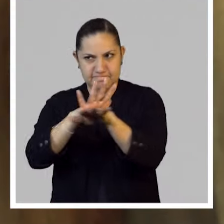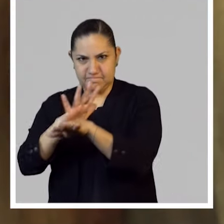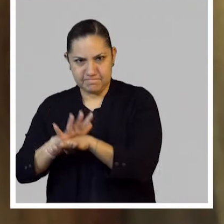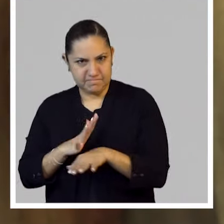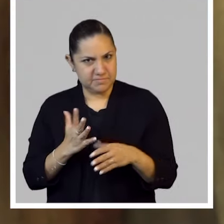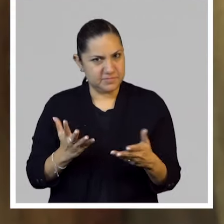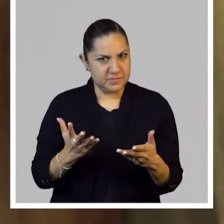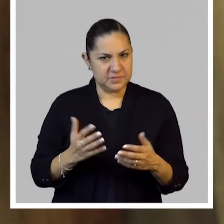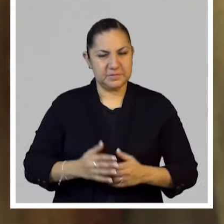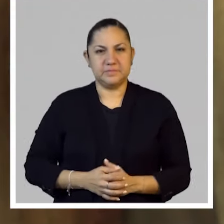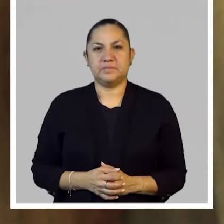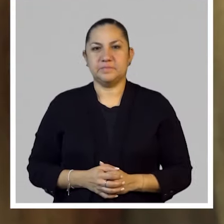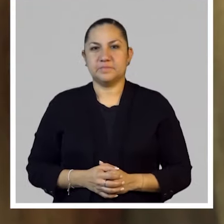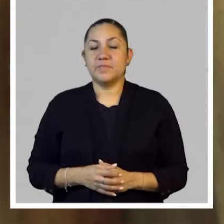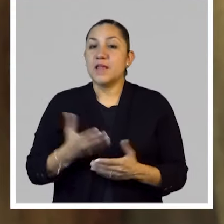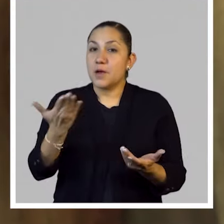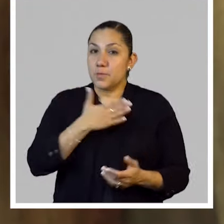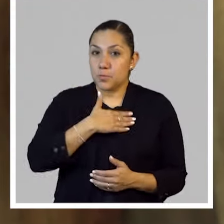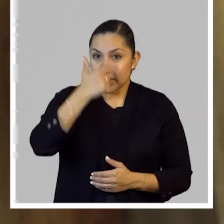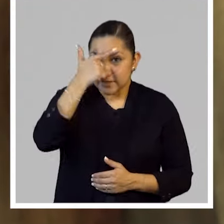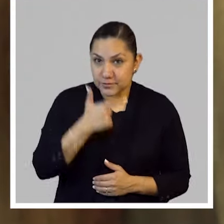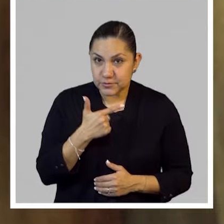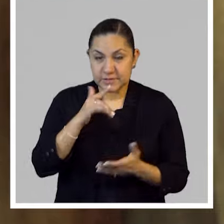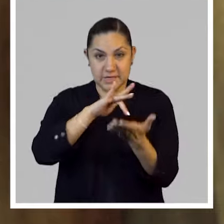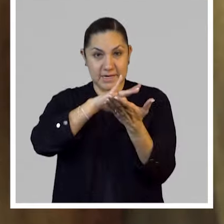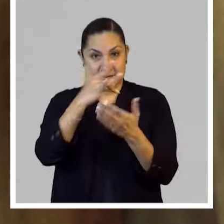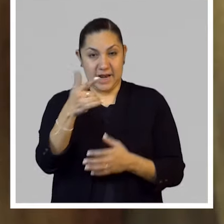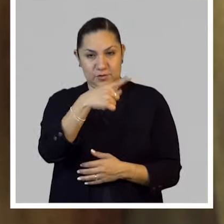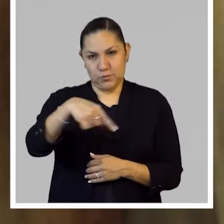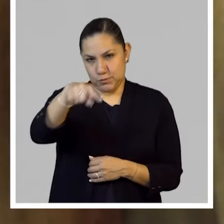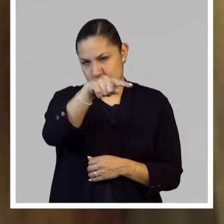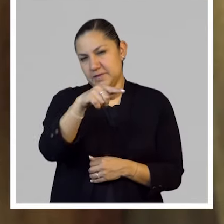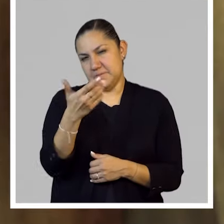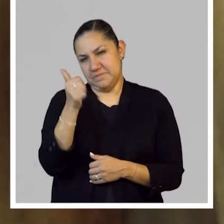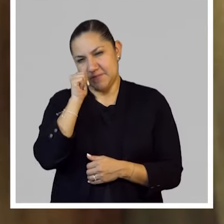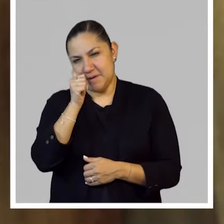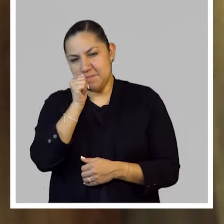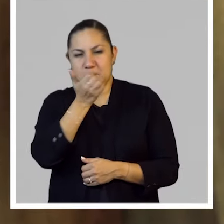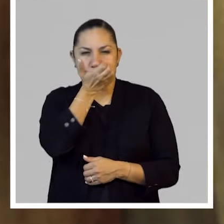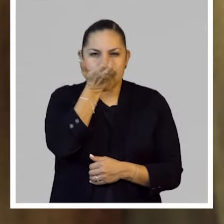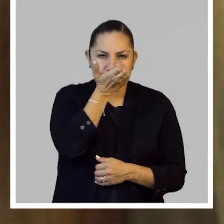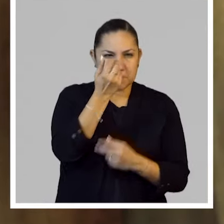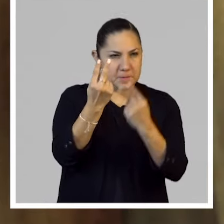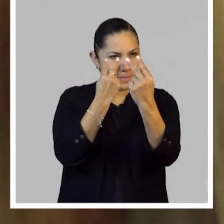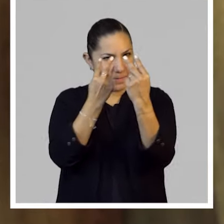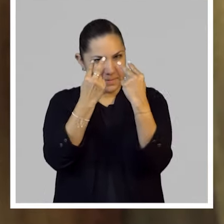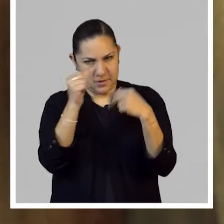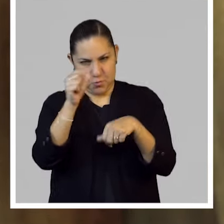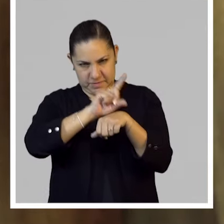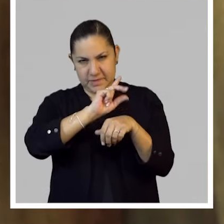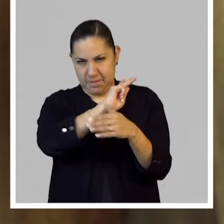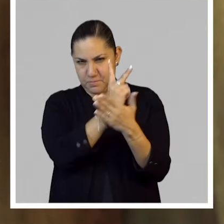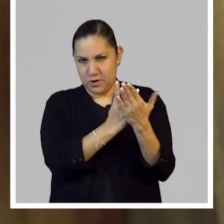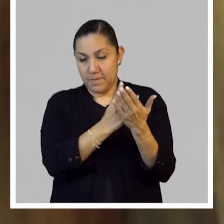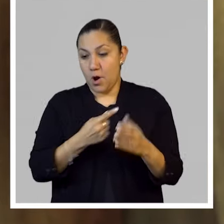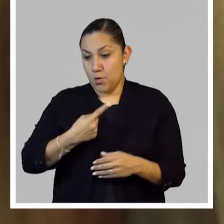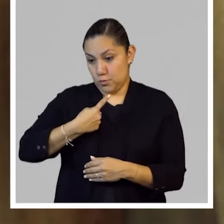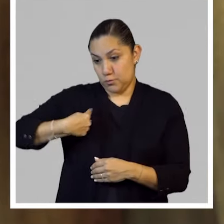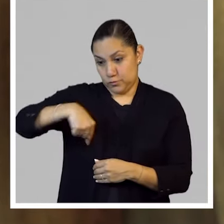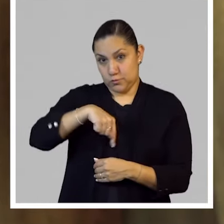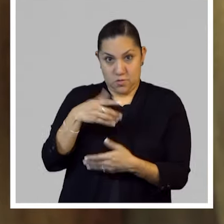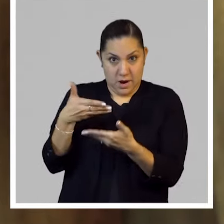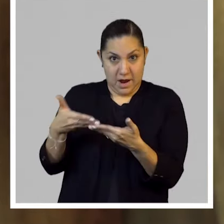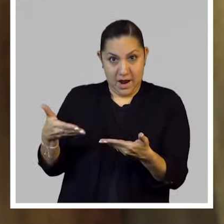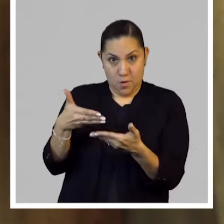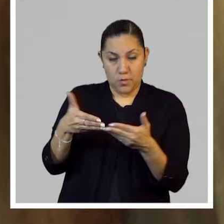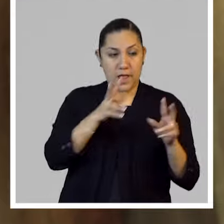Buenas noches, gracias como de costumbre por estar sintonizando este programa en el que hoy nos toca cerrar la revisión que hemos